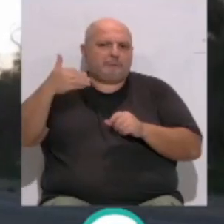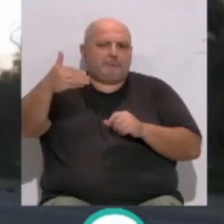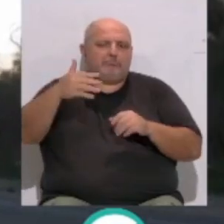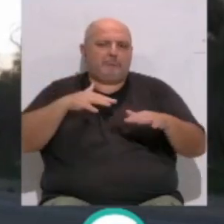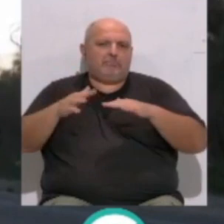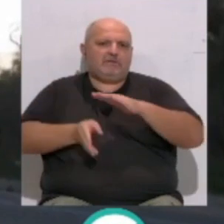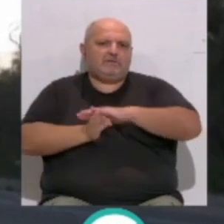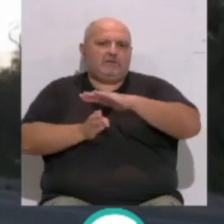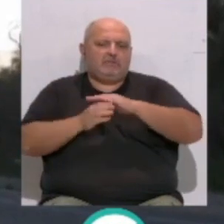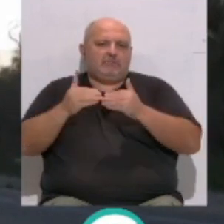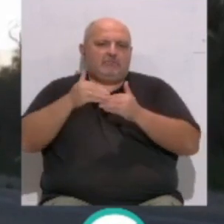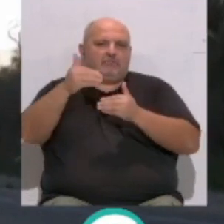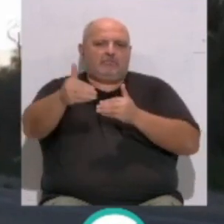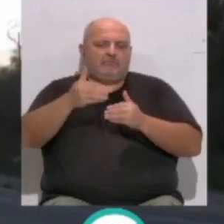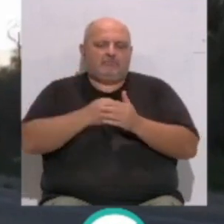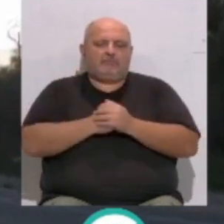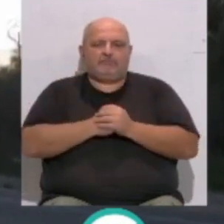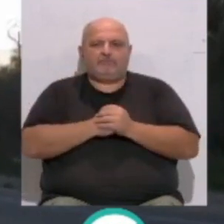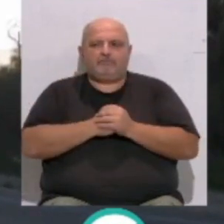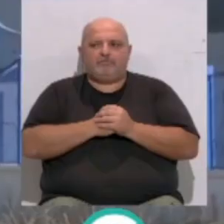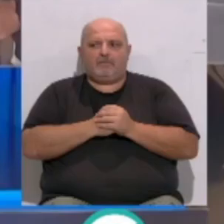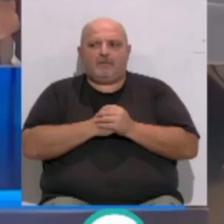actividad más allá de la de las tractoras.